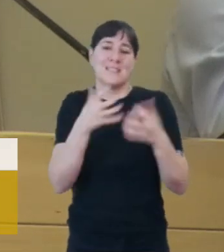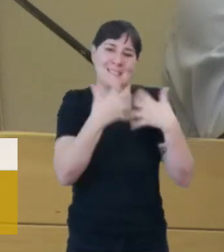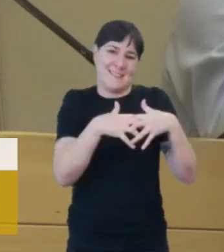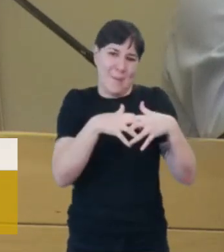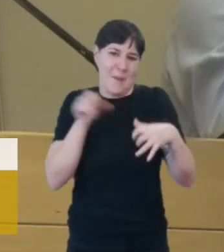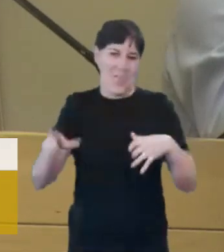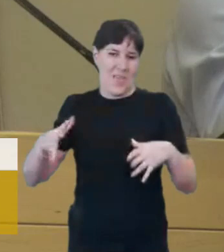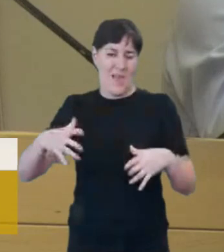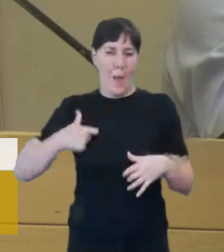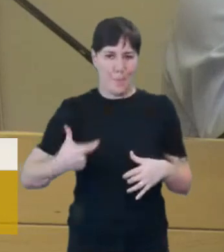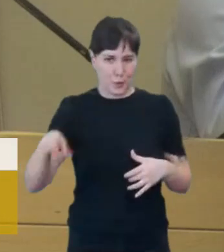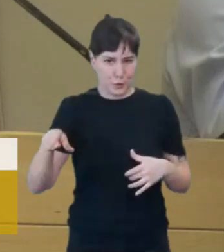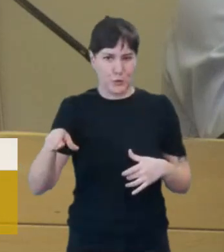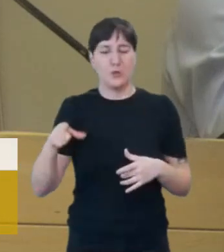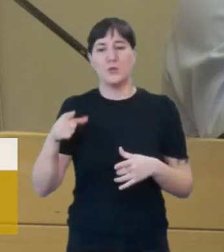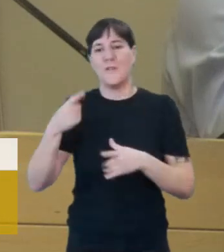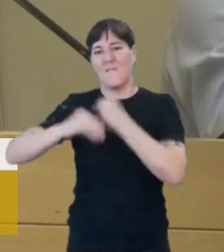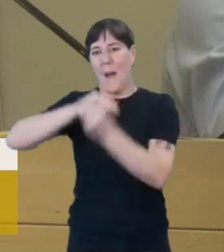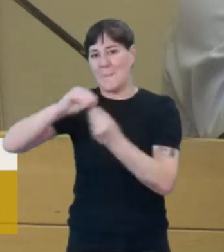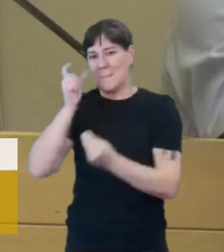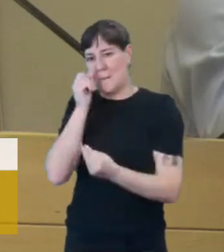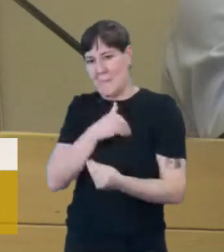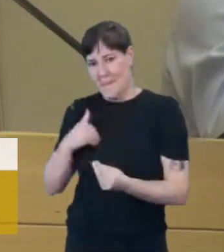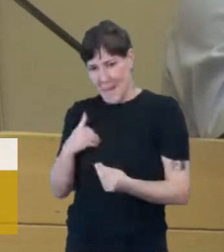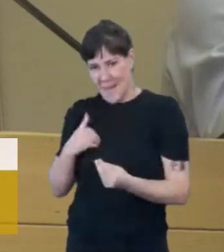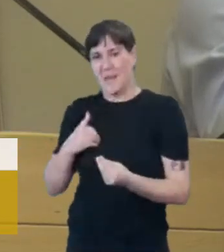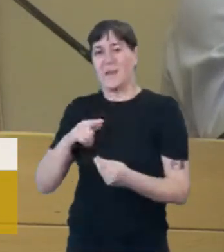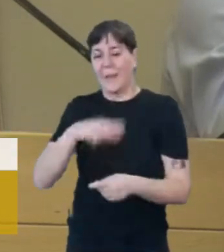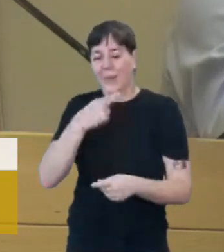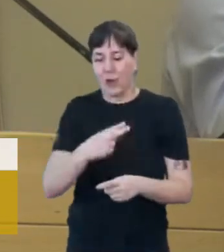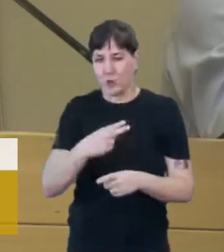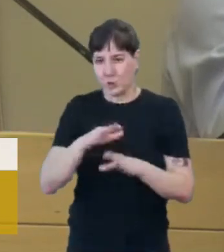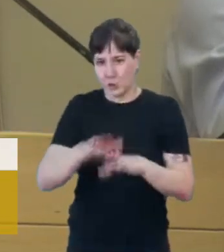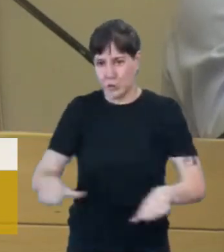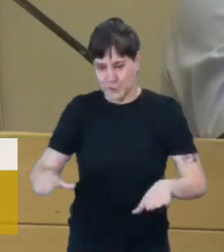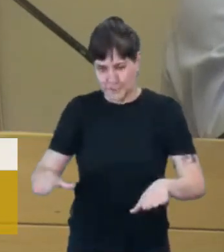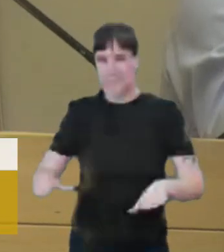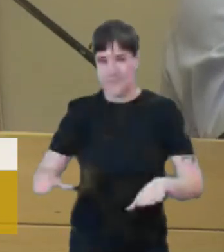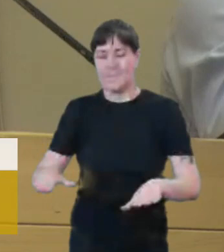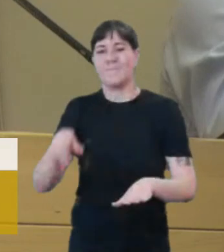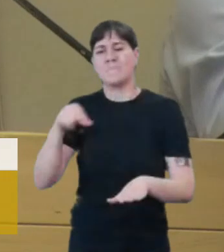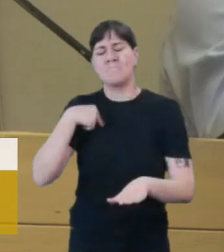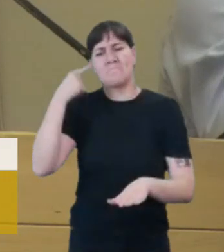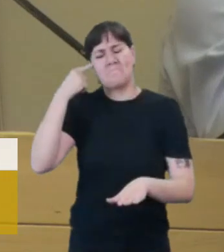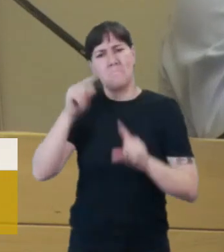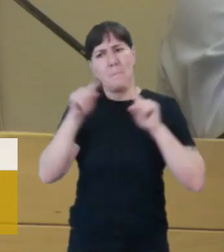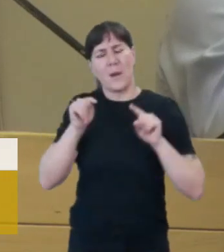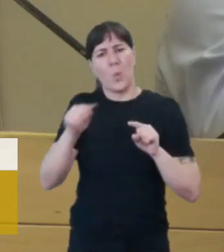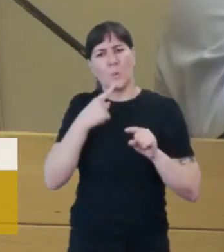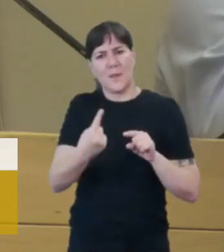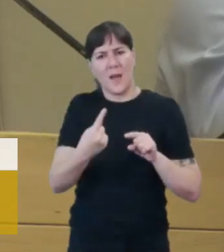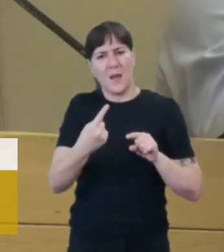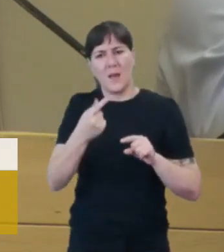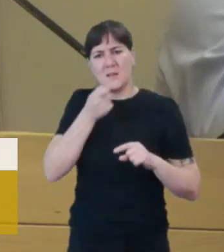la consanguinidad inferior, por sus hijos. Y la verdad es que la pregunta que uno se hace es si este es el